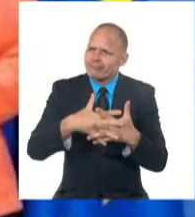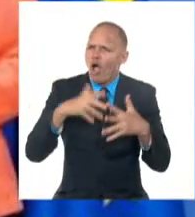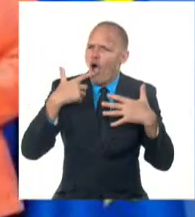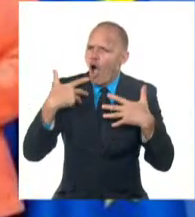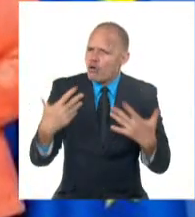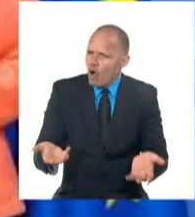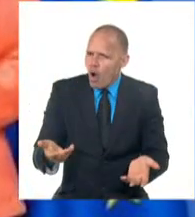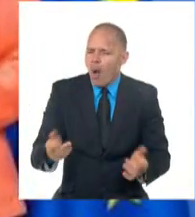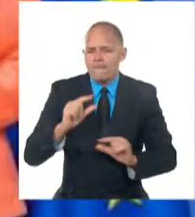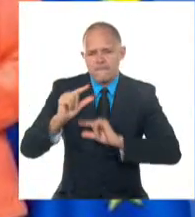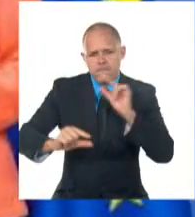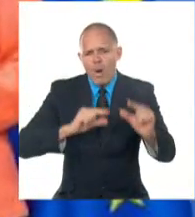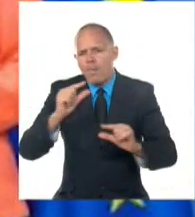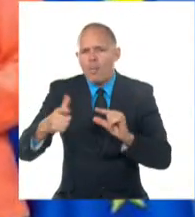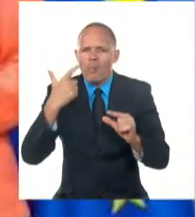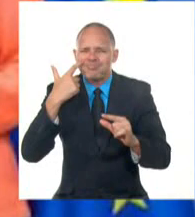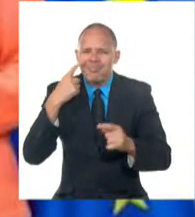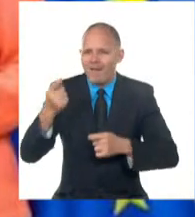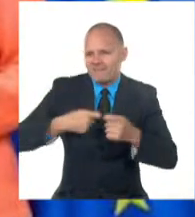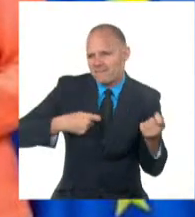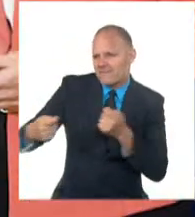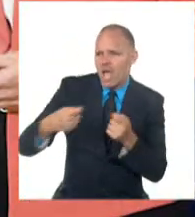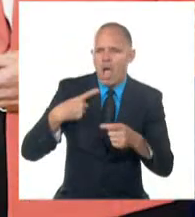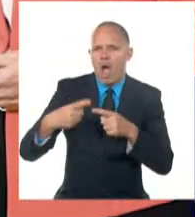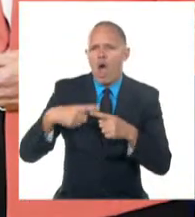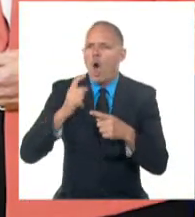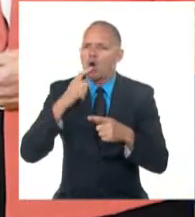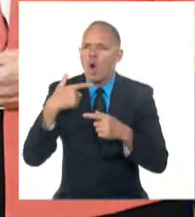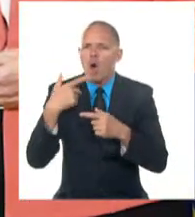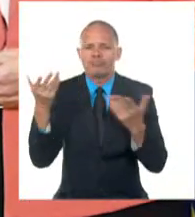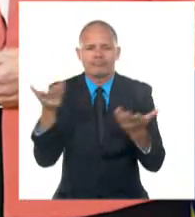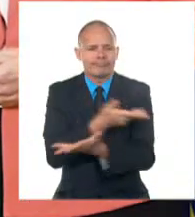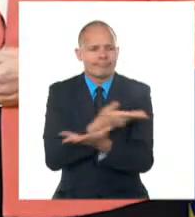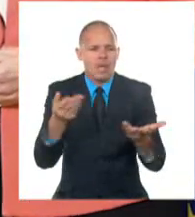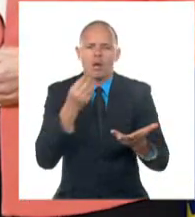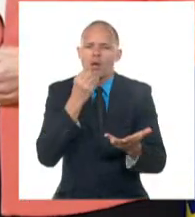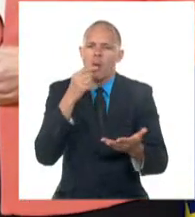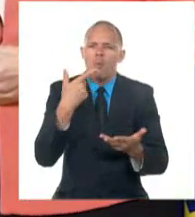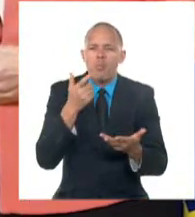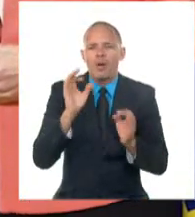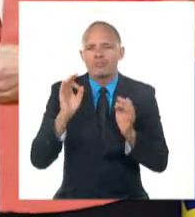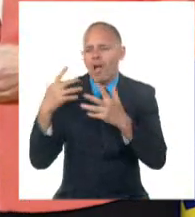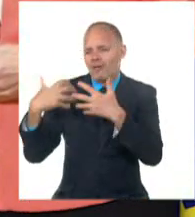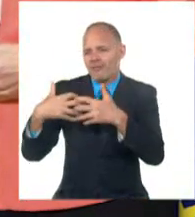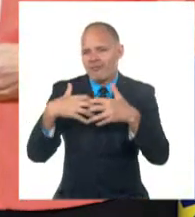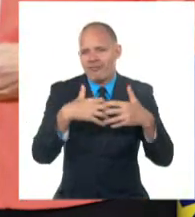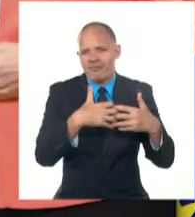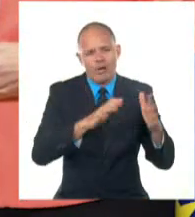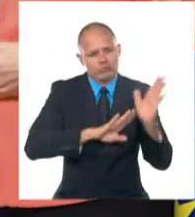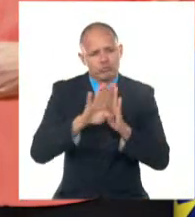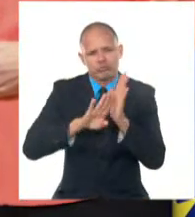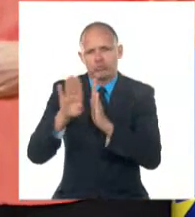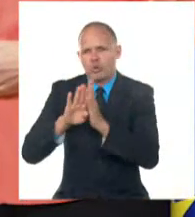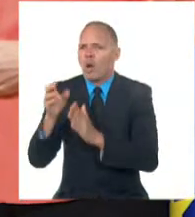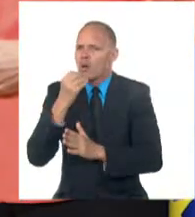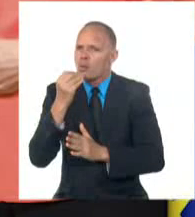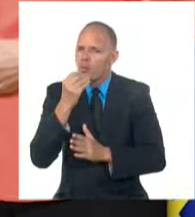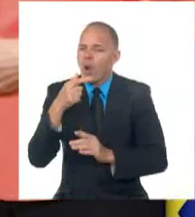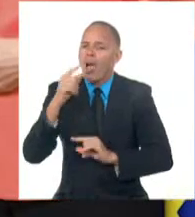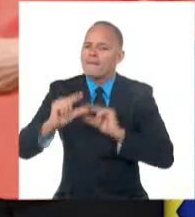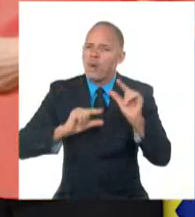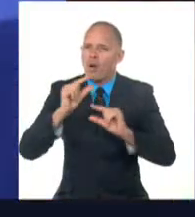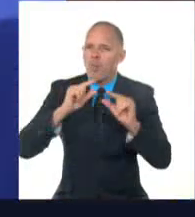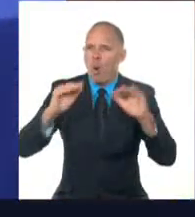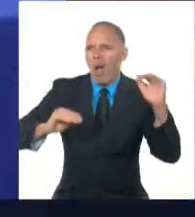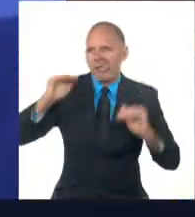diversificar nuestras cadenas de suministro, así como buscar vías para modernizar nuestras economías de manera que se reduzcan las desigualdades